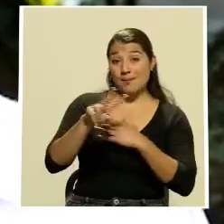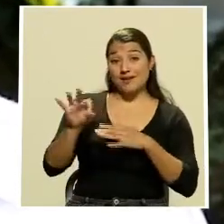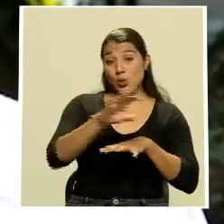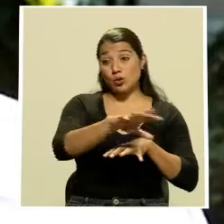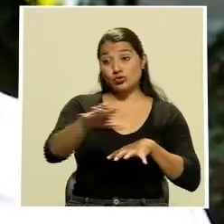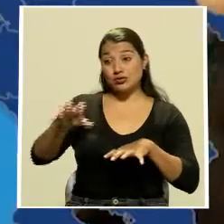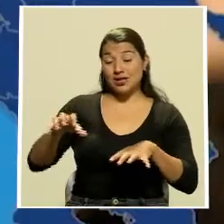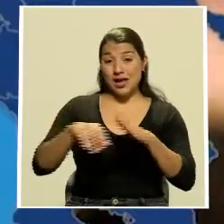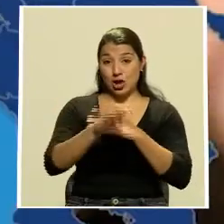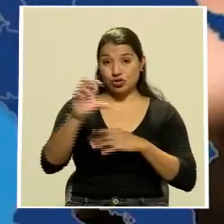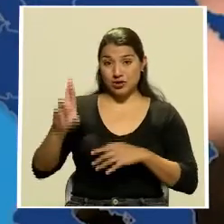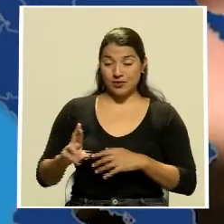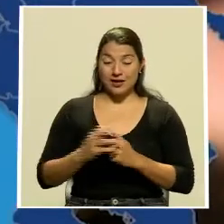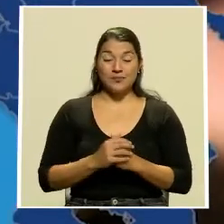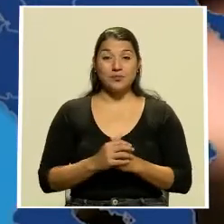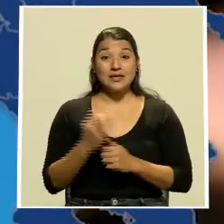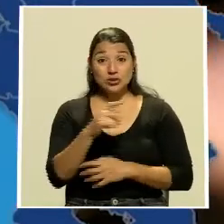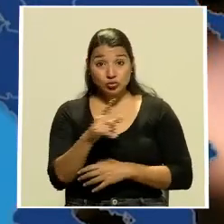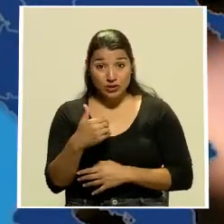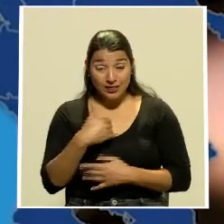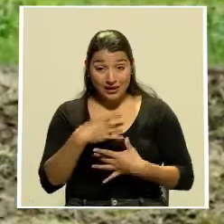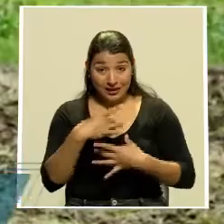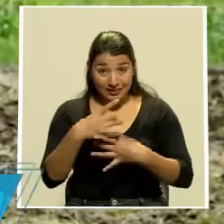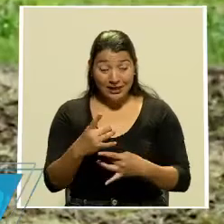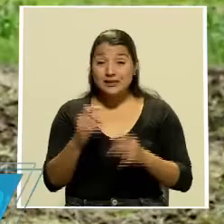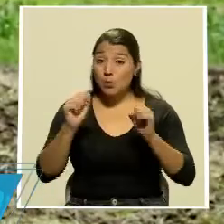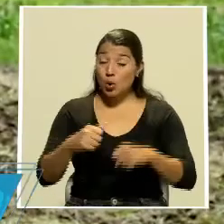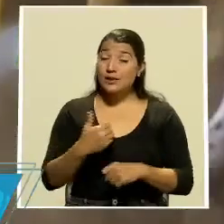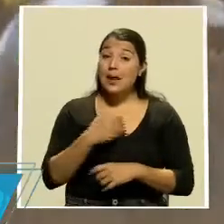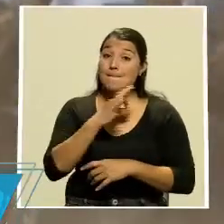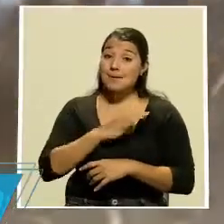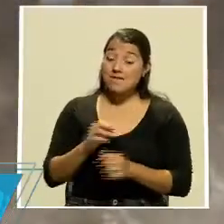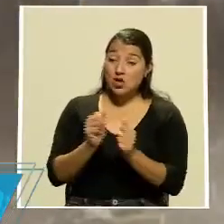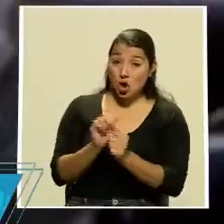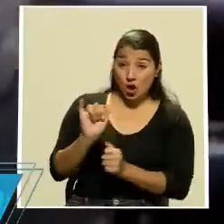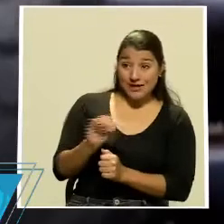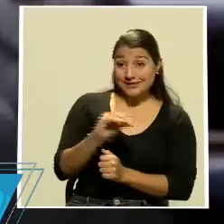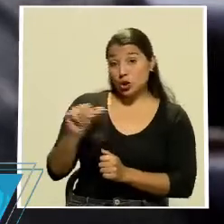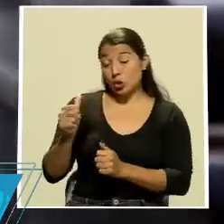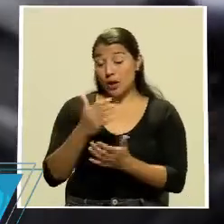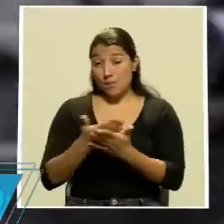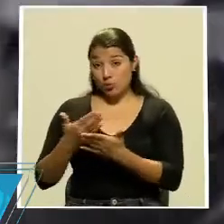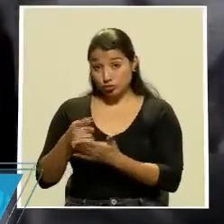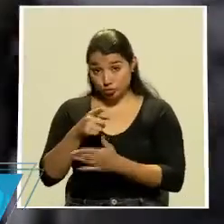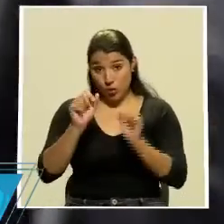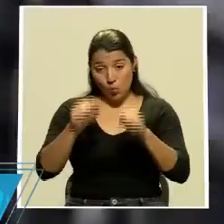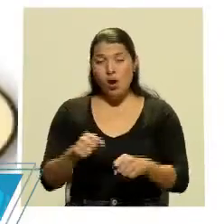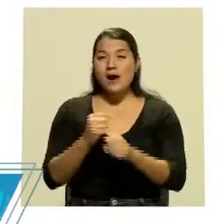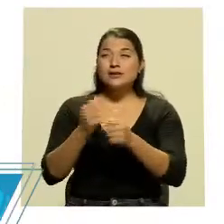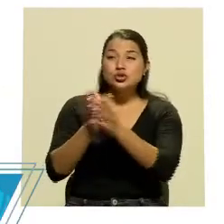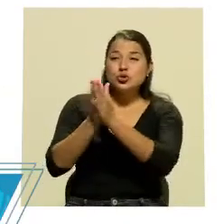rurales costarricenses. Aquellas personas que estén interesadas en ser beneficiados con estas y otras propuestas pueden hacer su